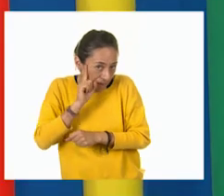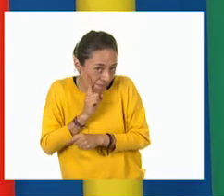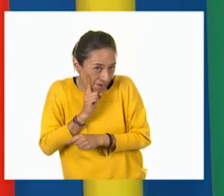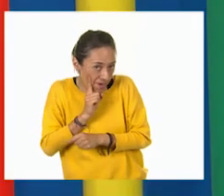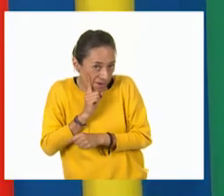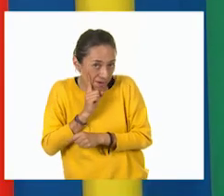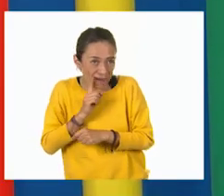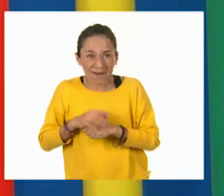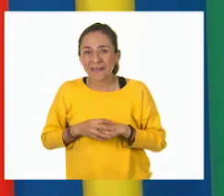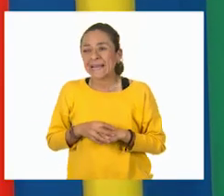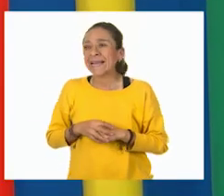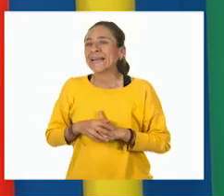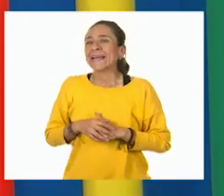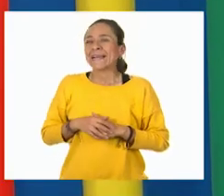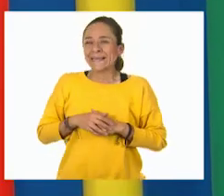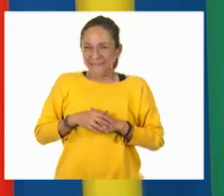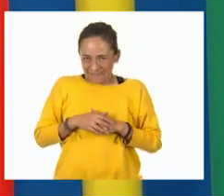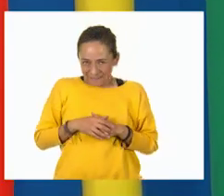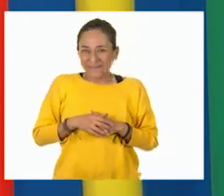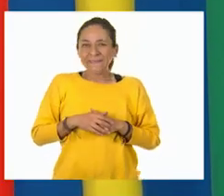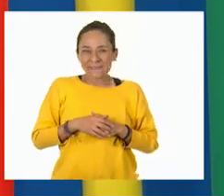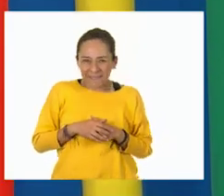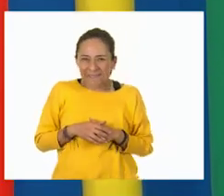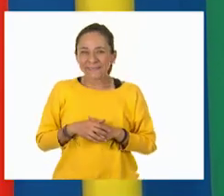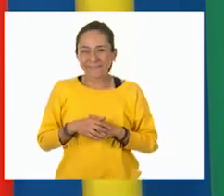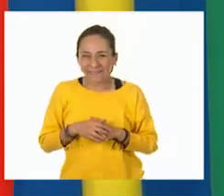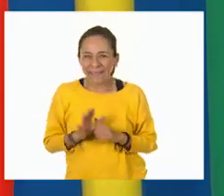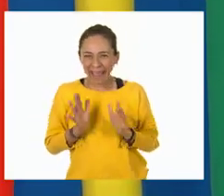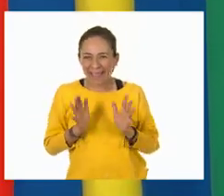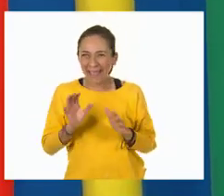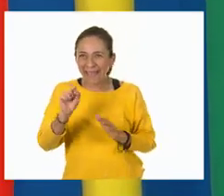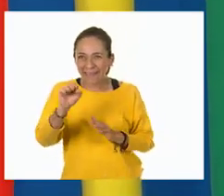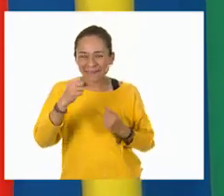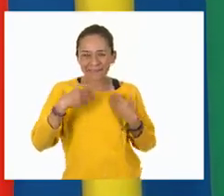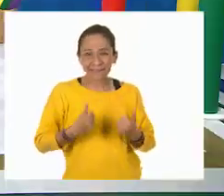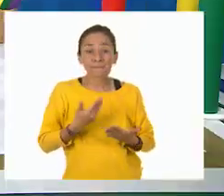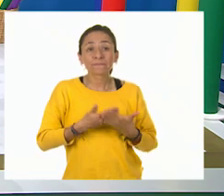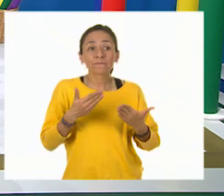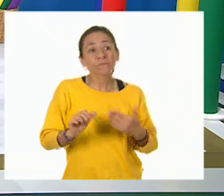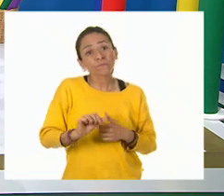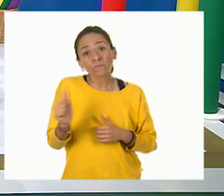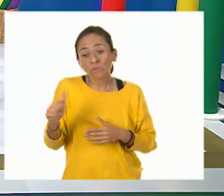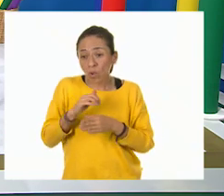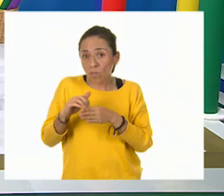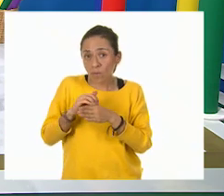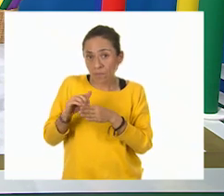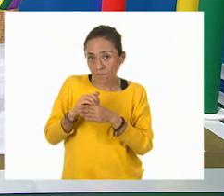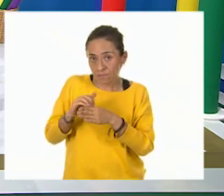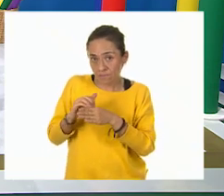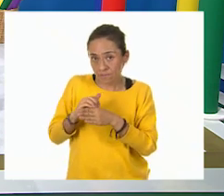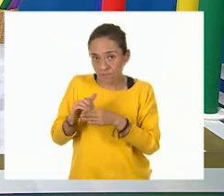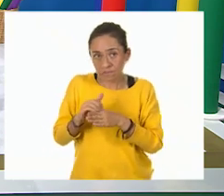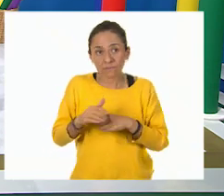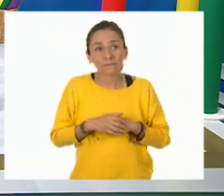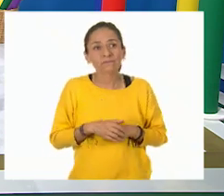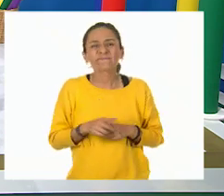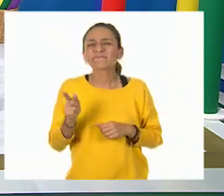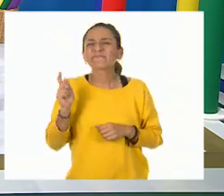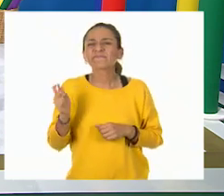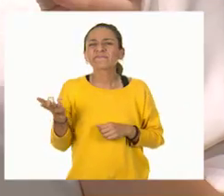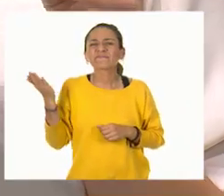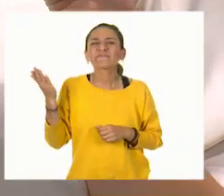Ay, ahora sí tomaré otra tarjeta que sería la morada. La morada. Y por acá tengo